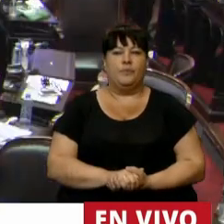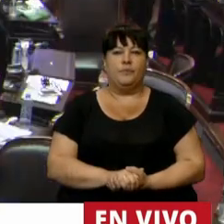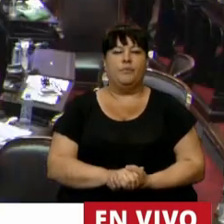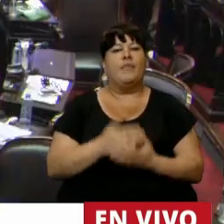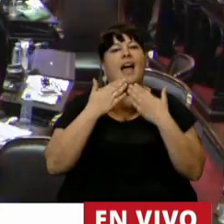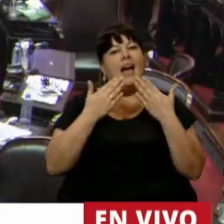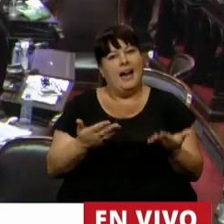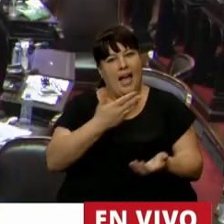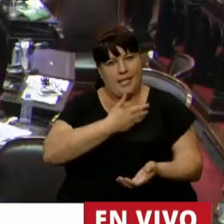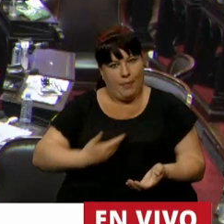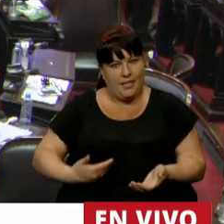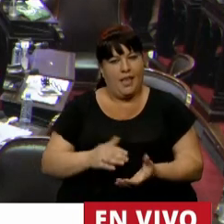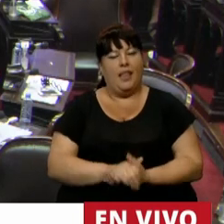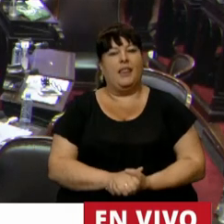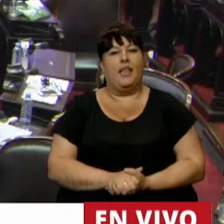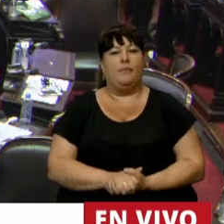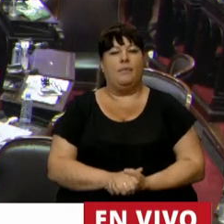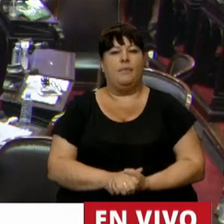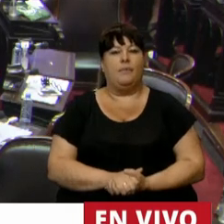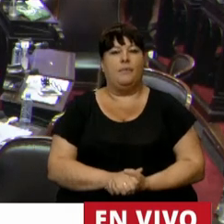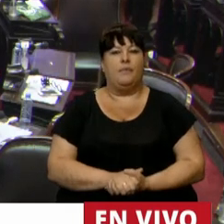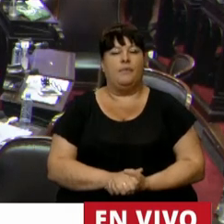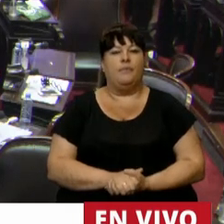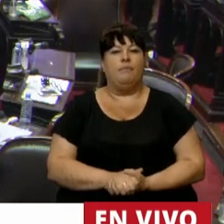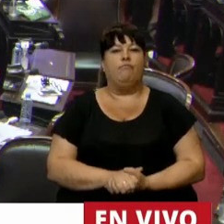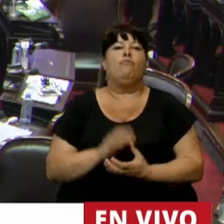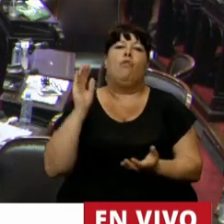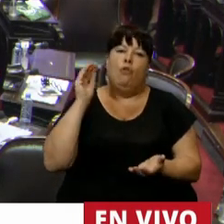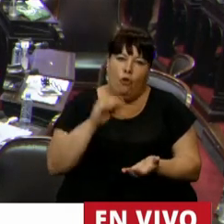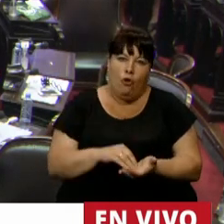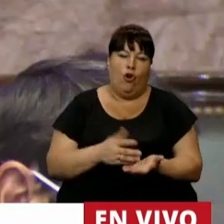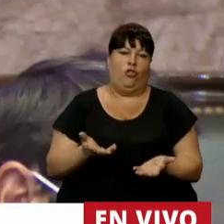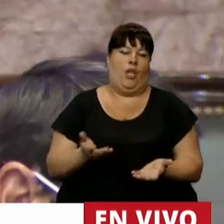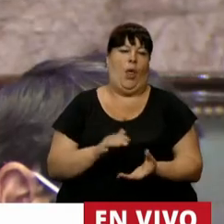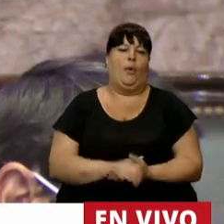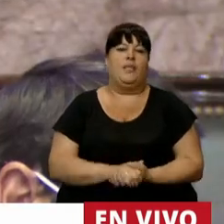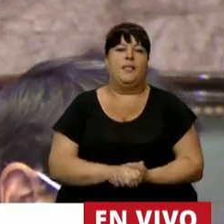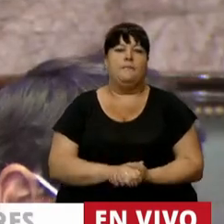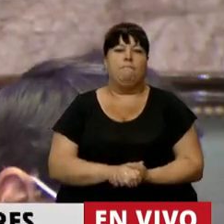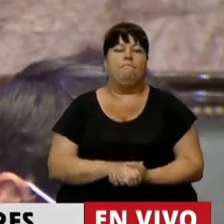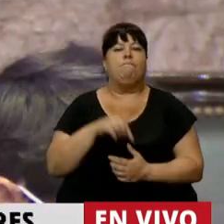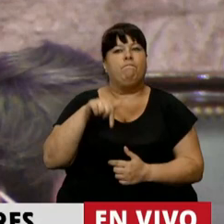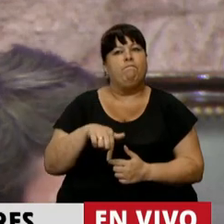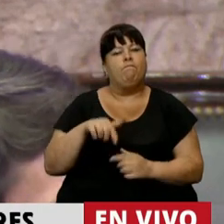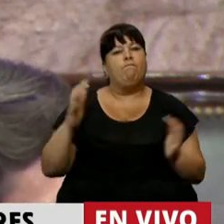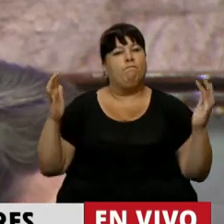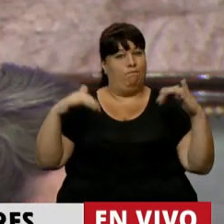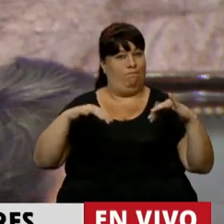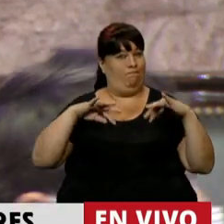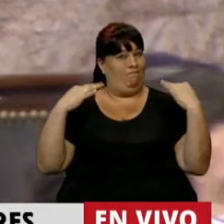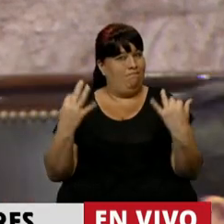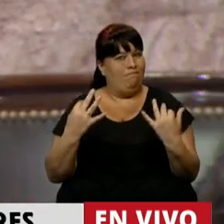Gracias, Presidente. Una vez más, estamos asistiendo